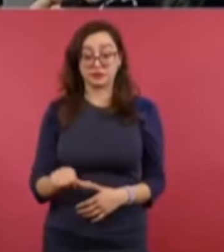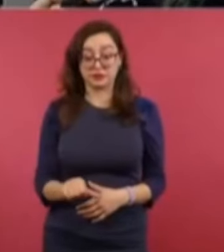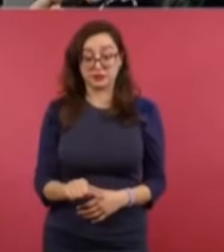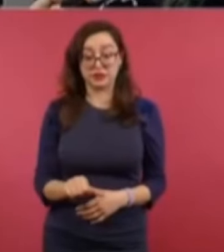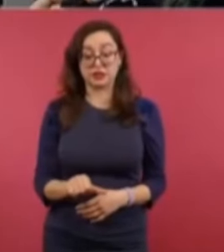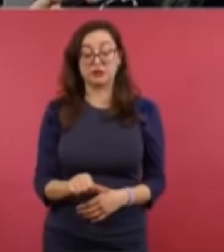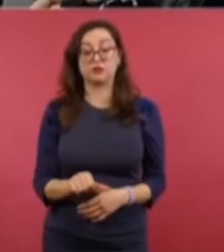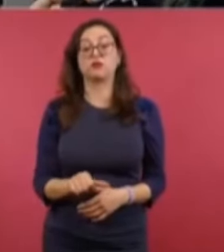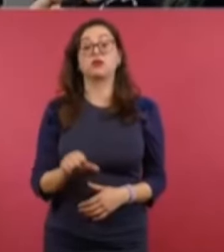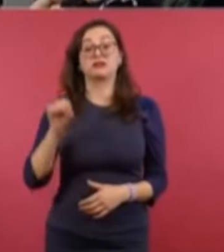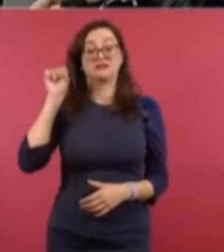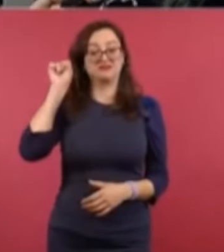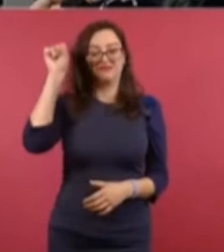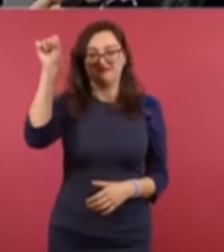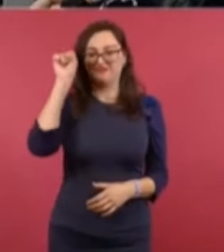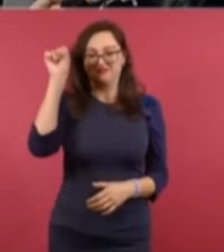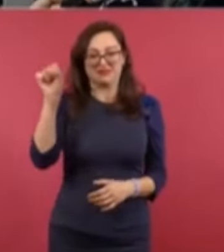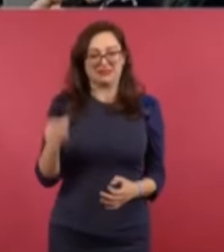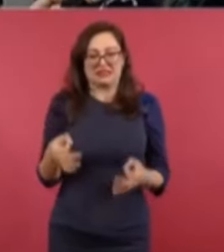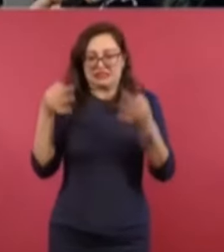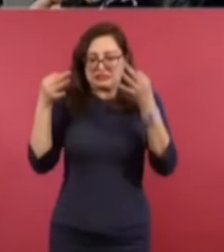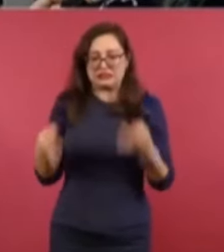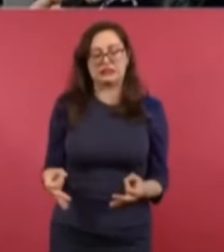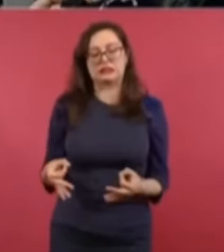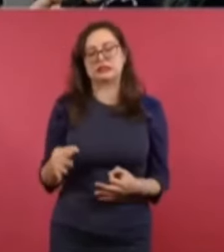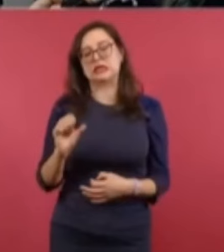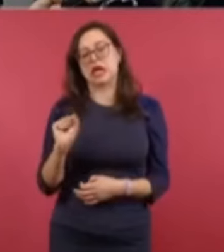sindical, el ESME,